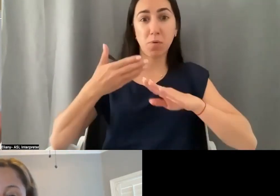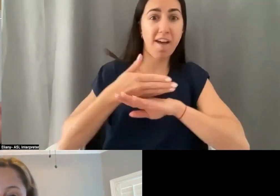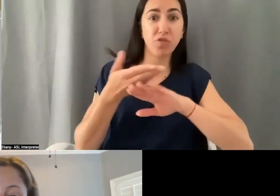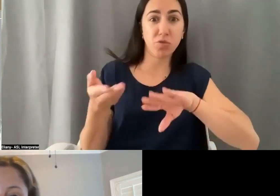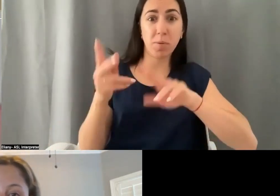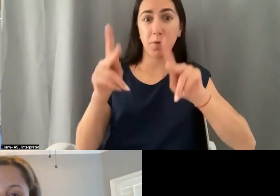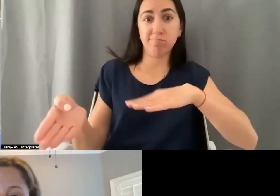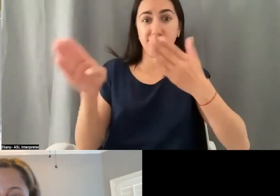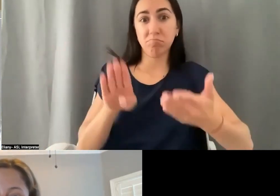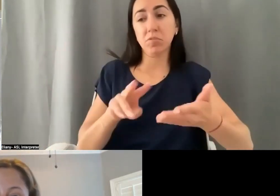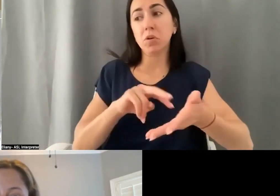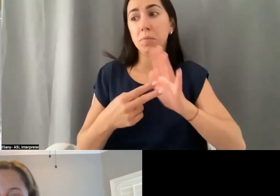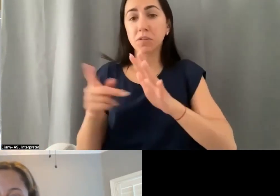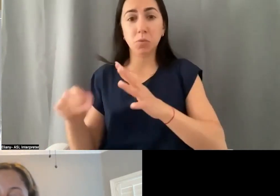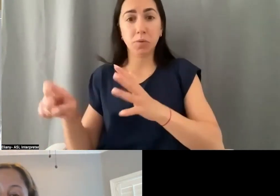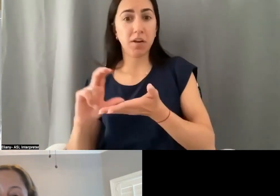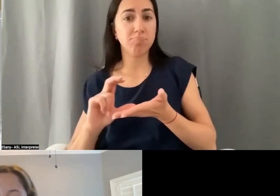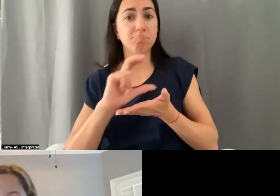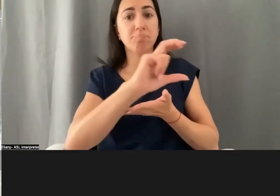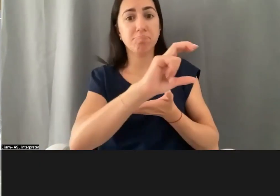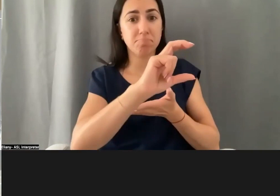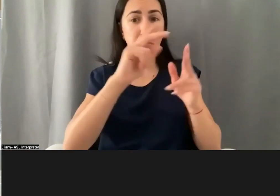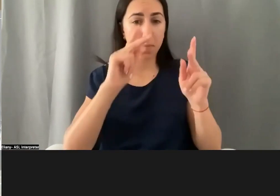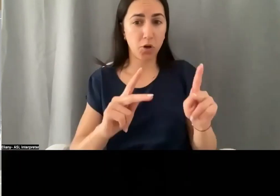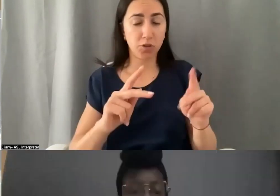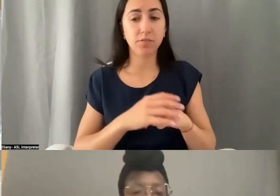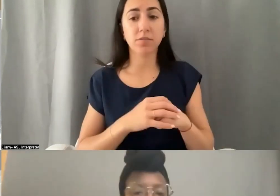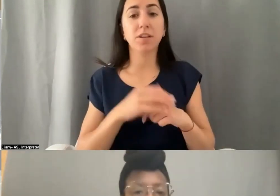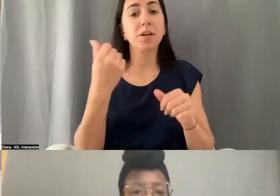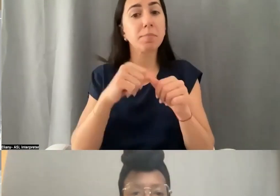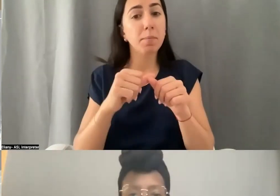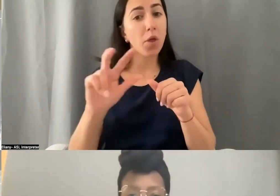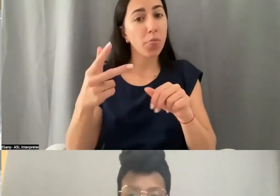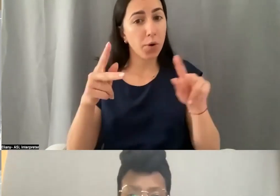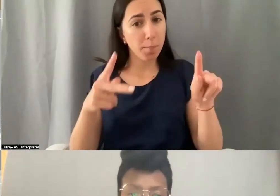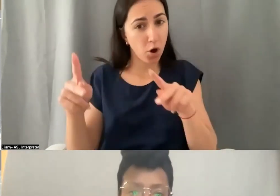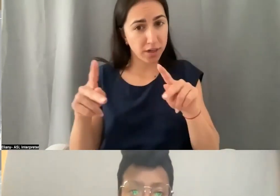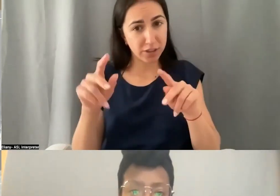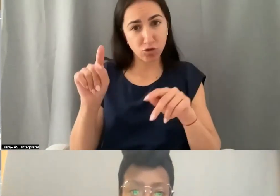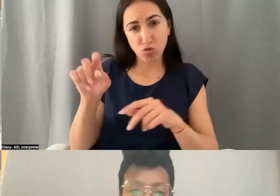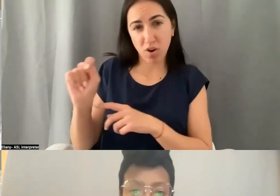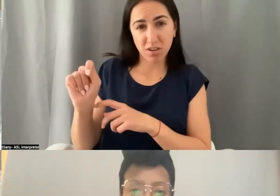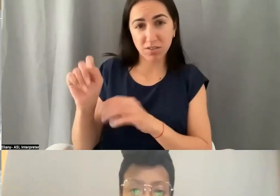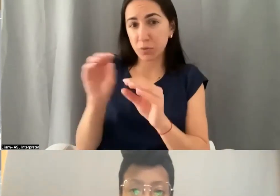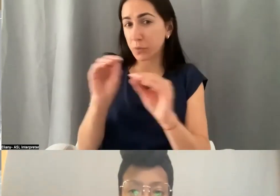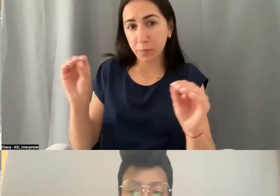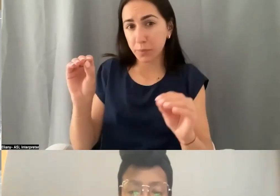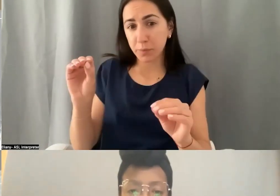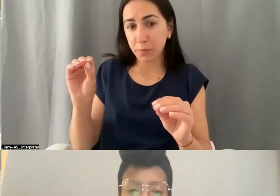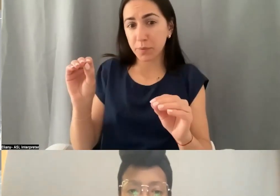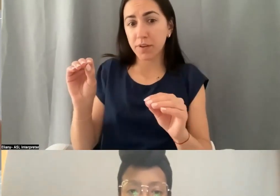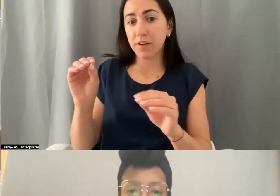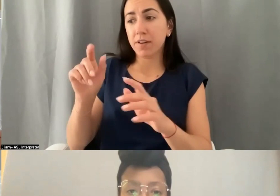aún es posible que tengamos lo suficiente para recibir los fondos y